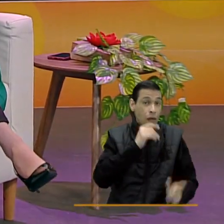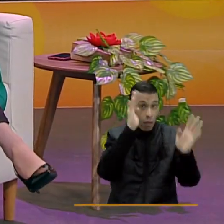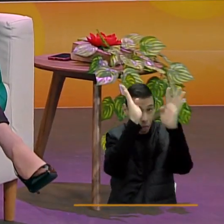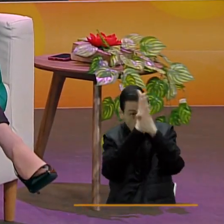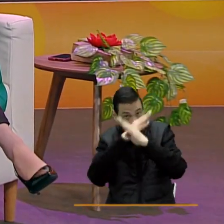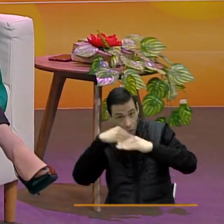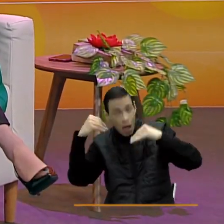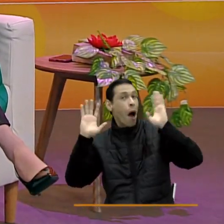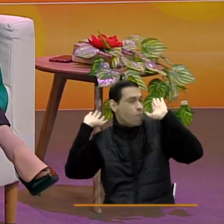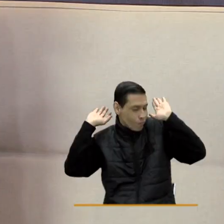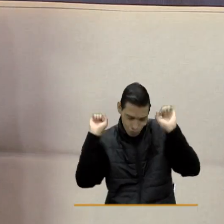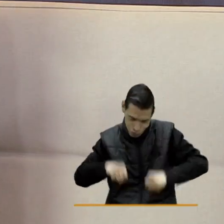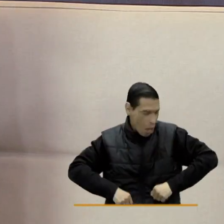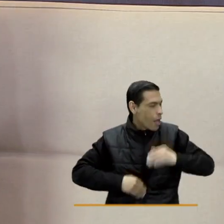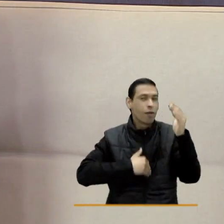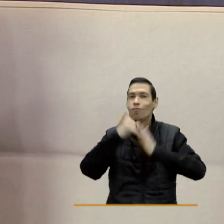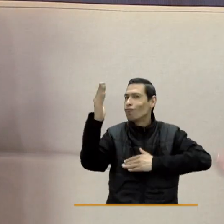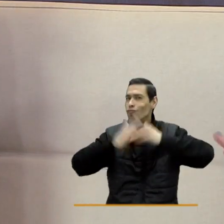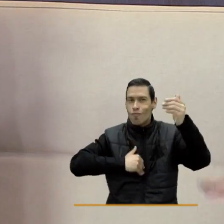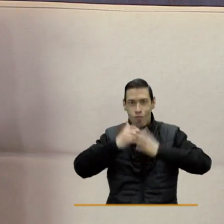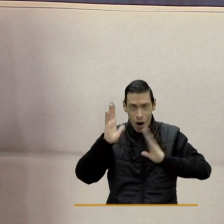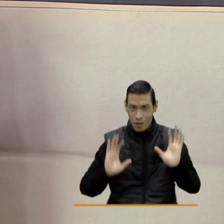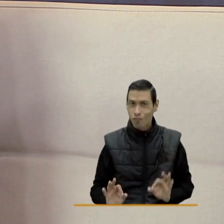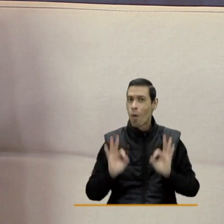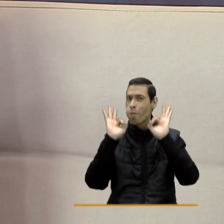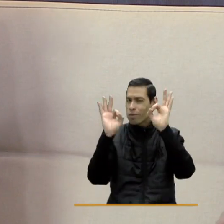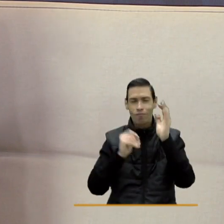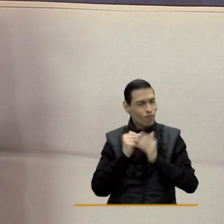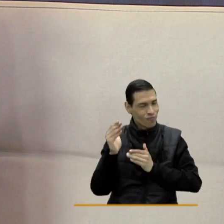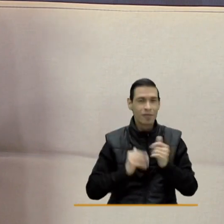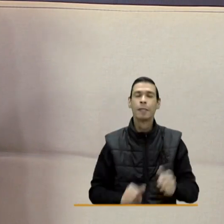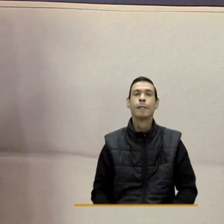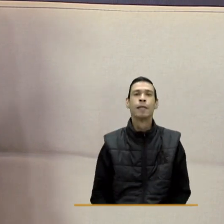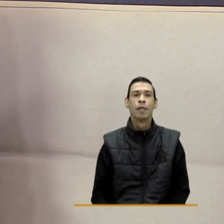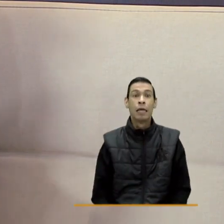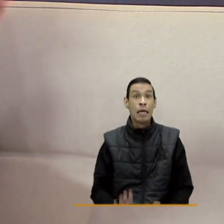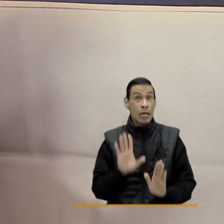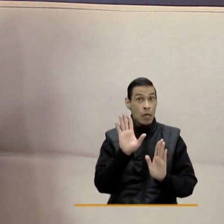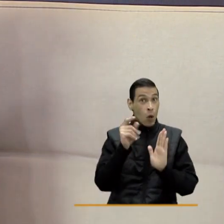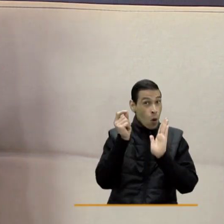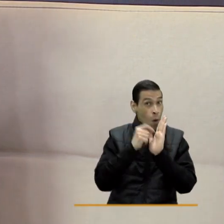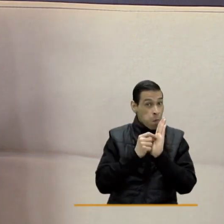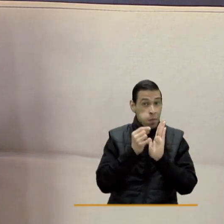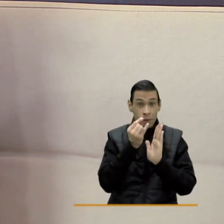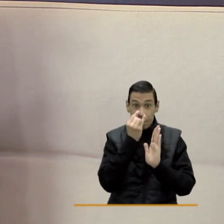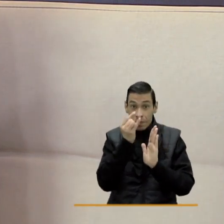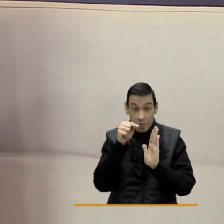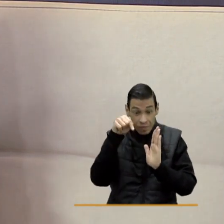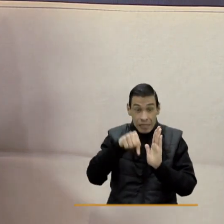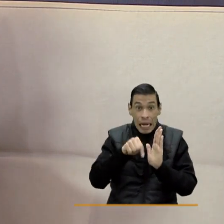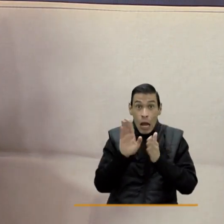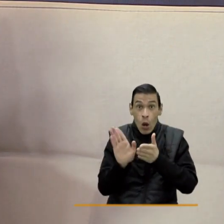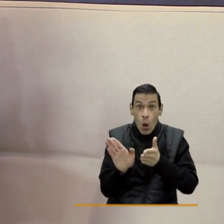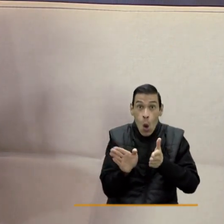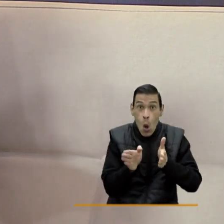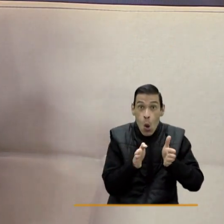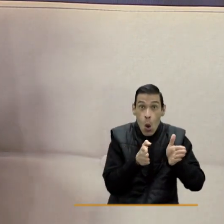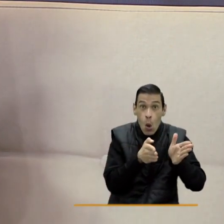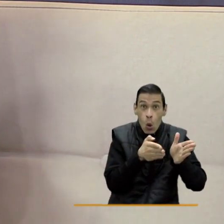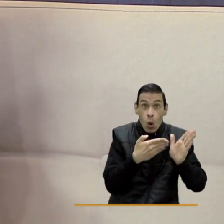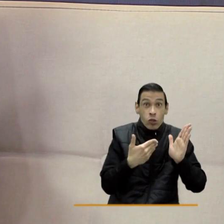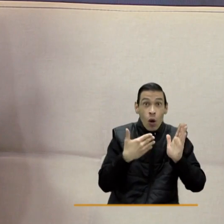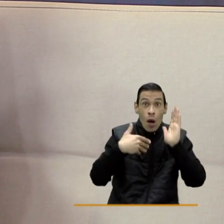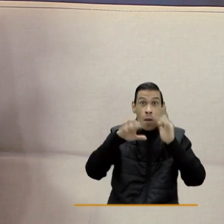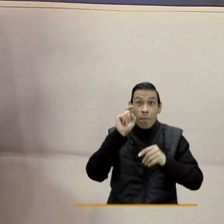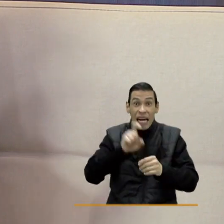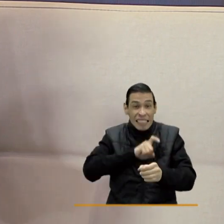hasta las seis de la madrugada, lo puede hacer sin ningún problema. Sí, no hay problema. Pero una cosa interesante, a este programa lo que